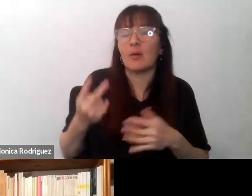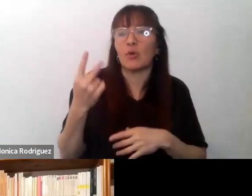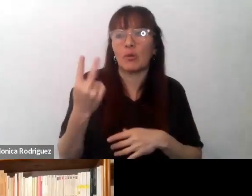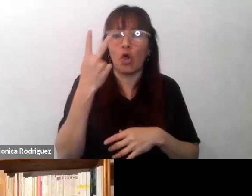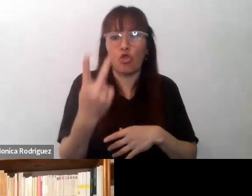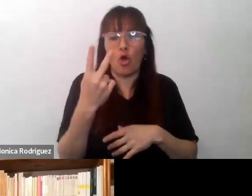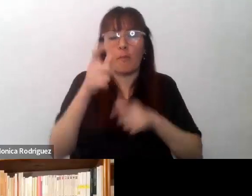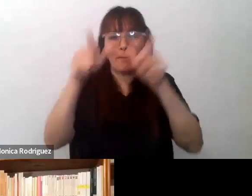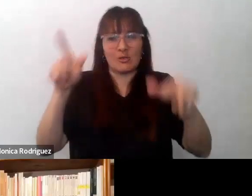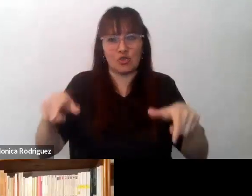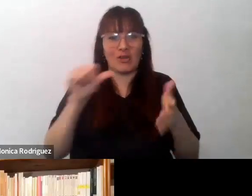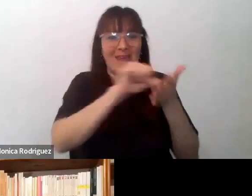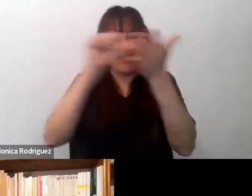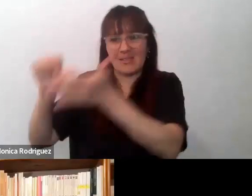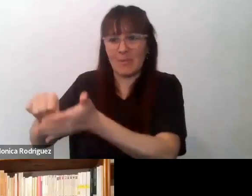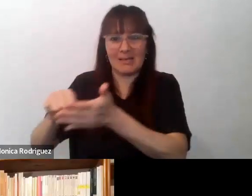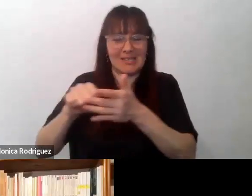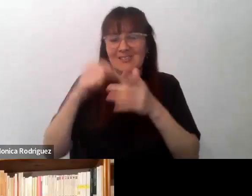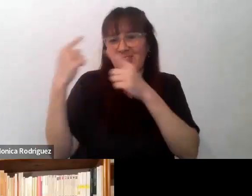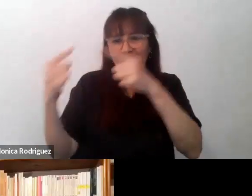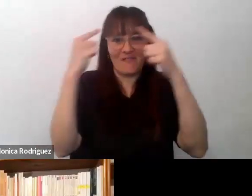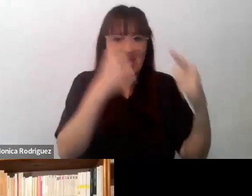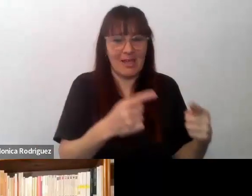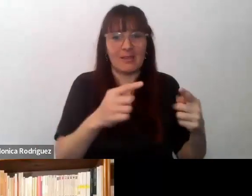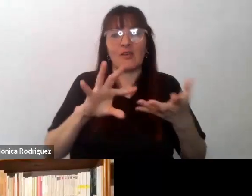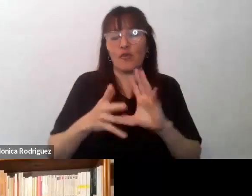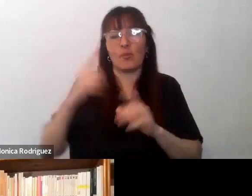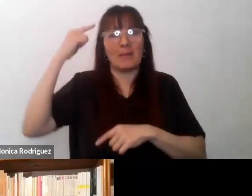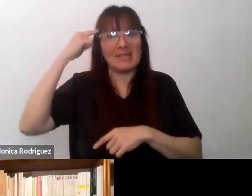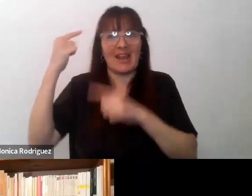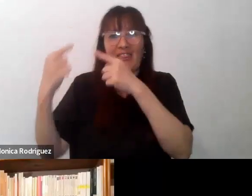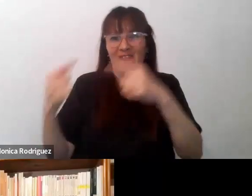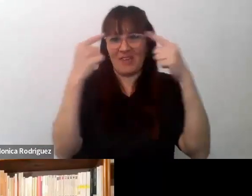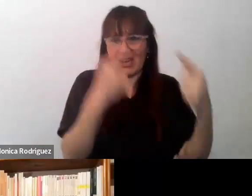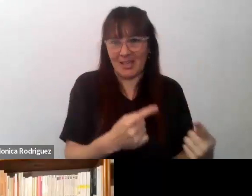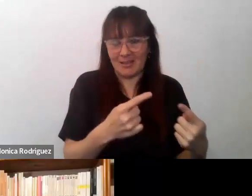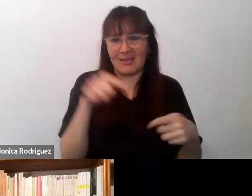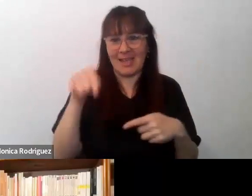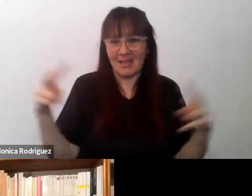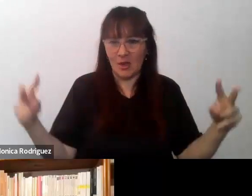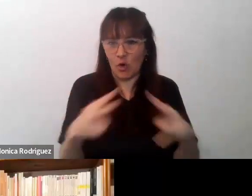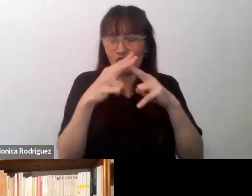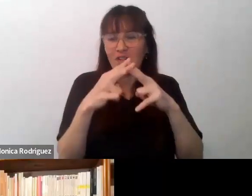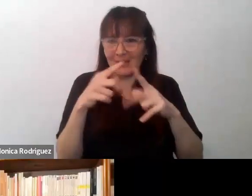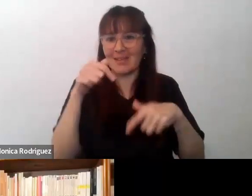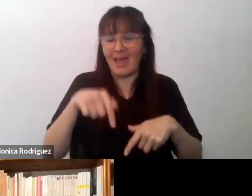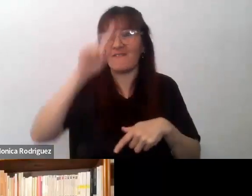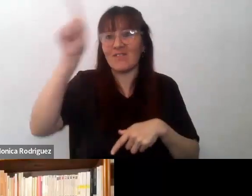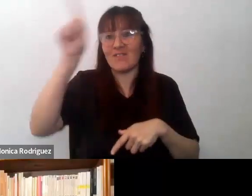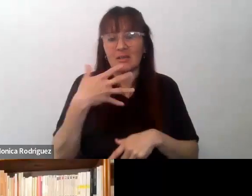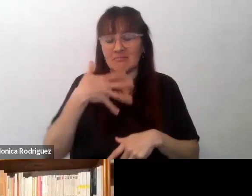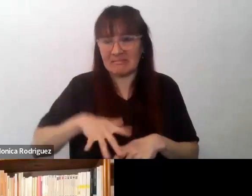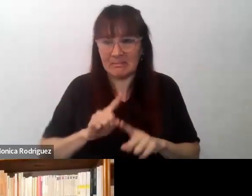registros diferentes, de dos puntos de vista que no son idénticos. La incomprensión viene